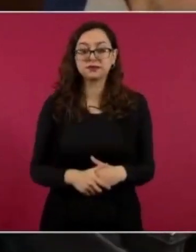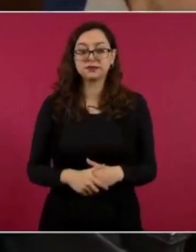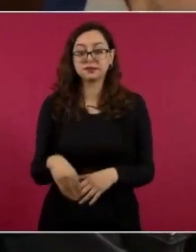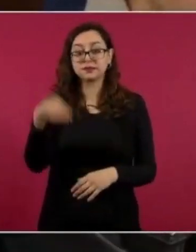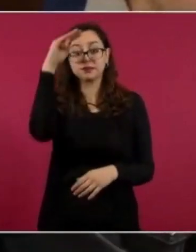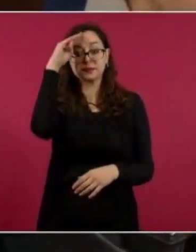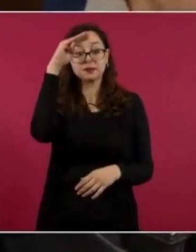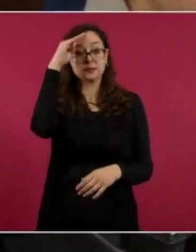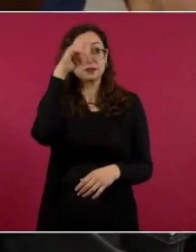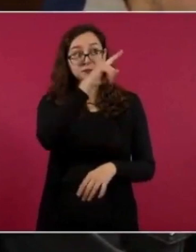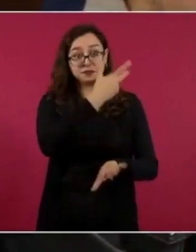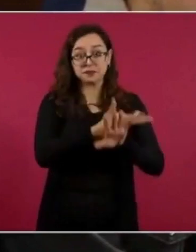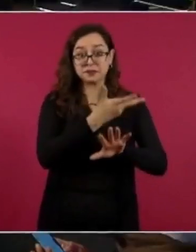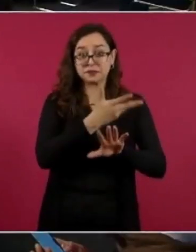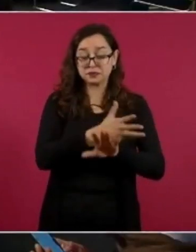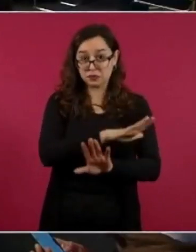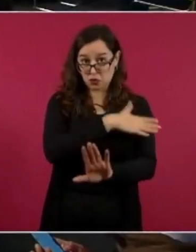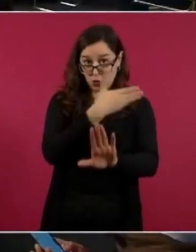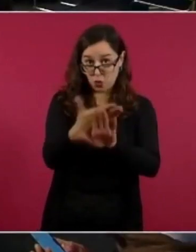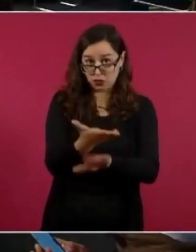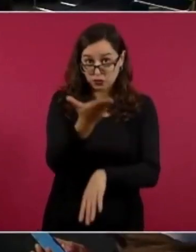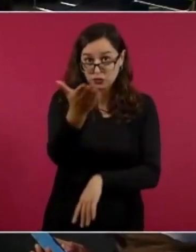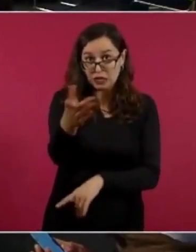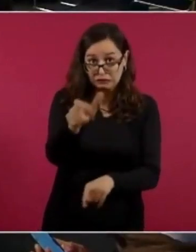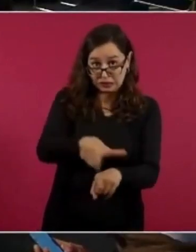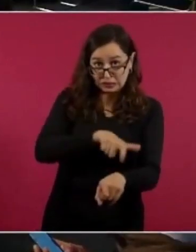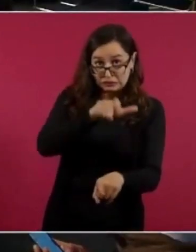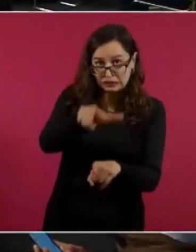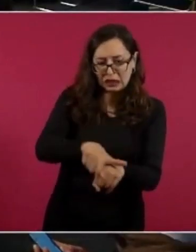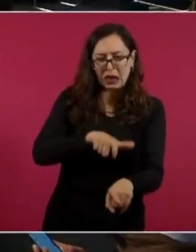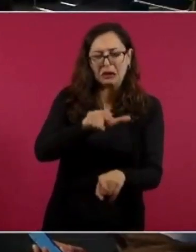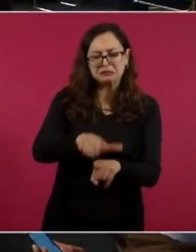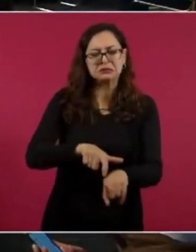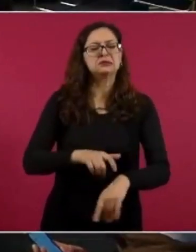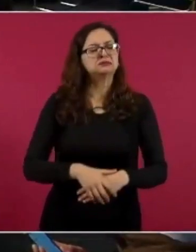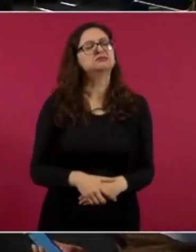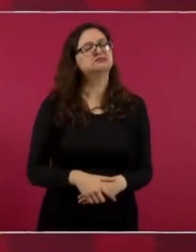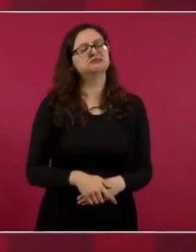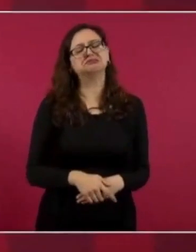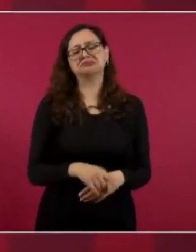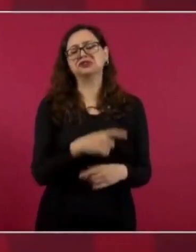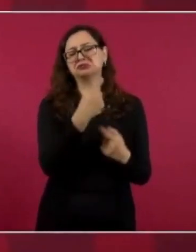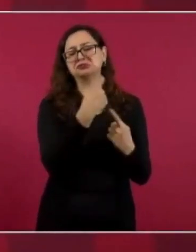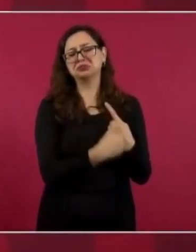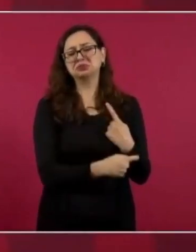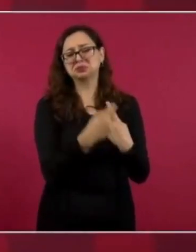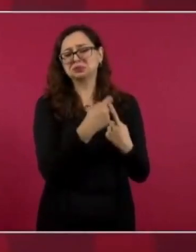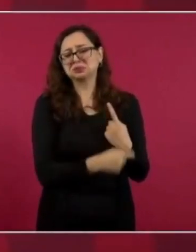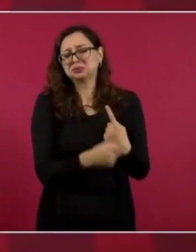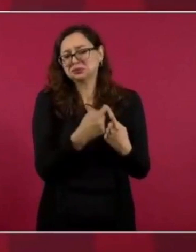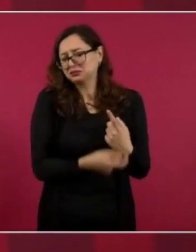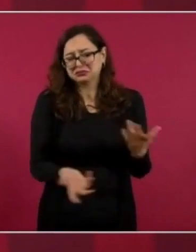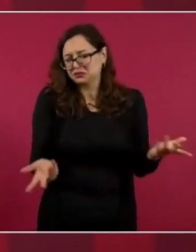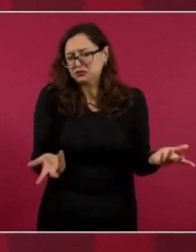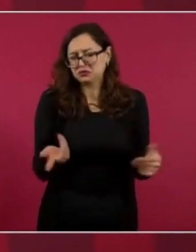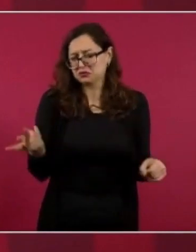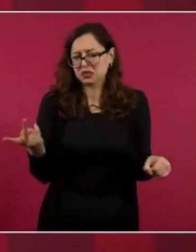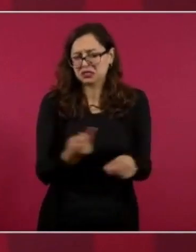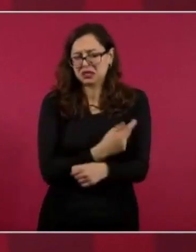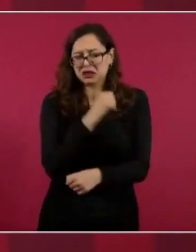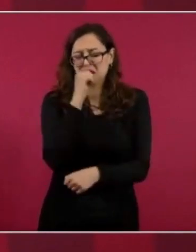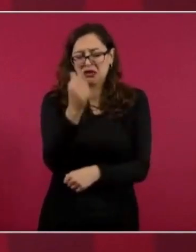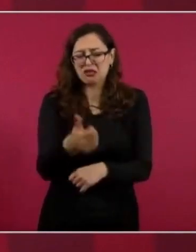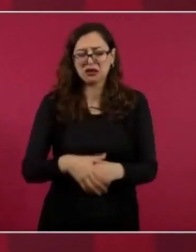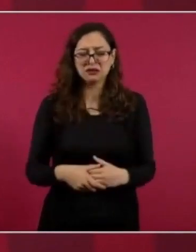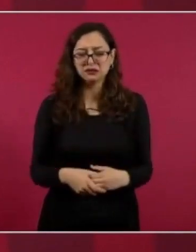electoral? Sí, puede ser y no está más la crítica, sólo